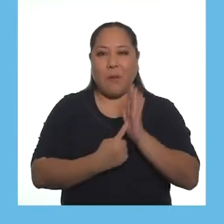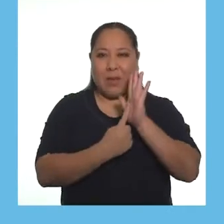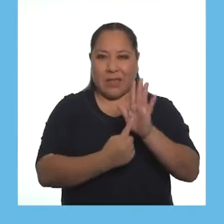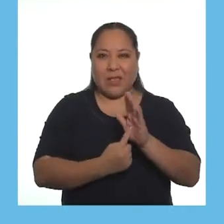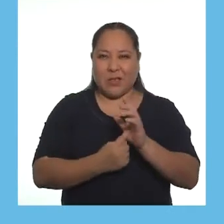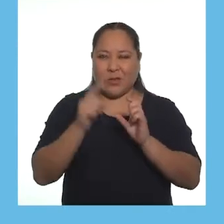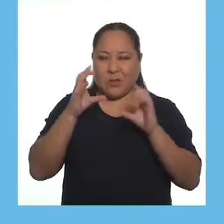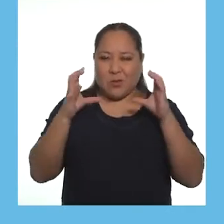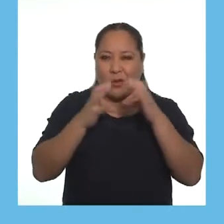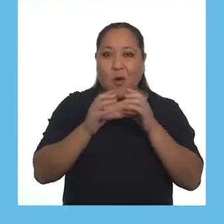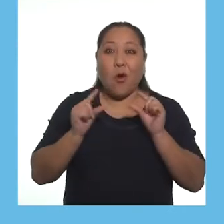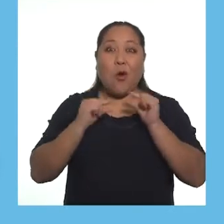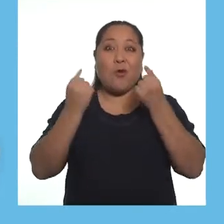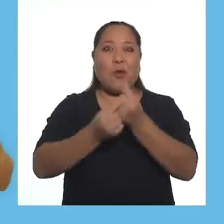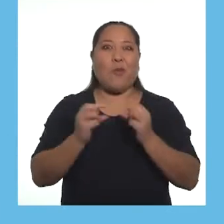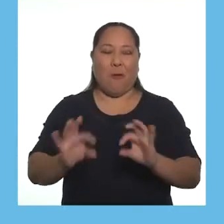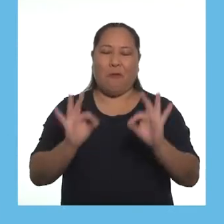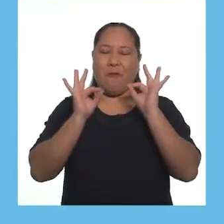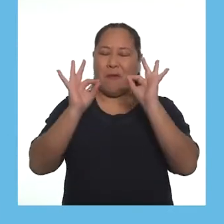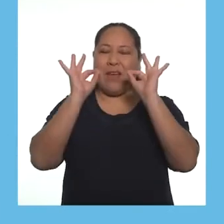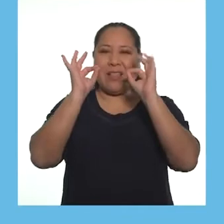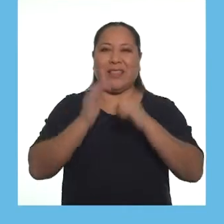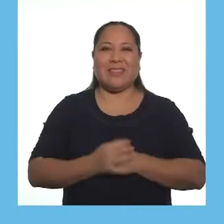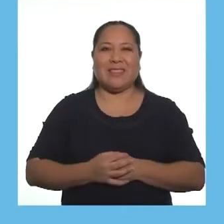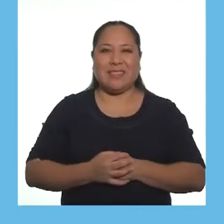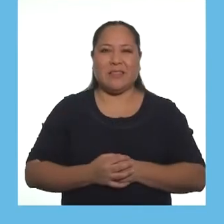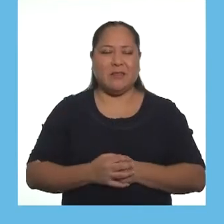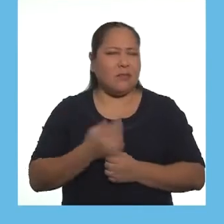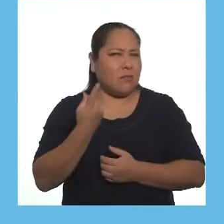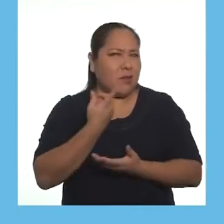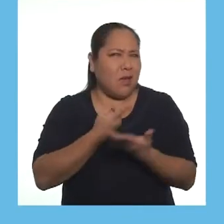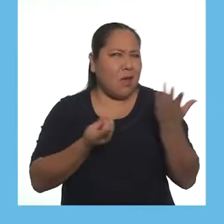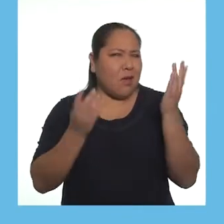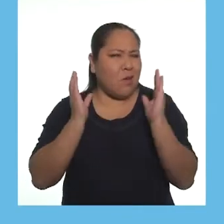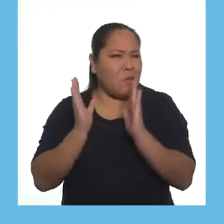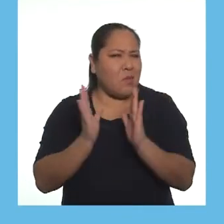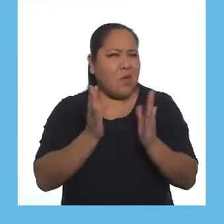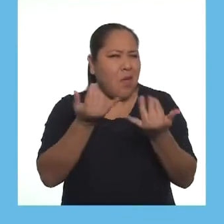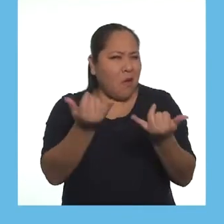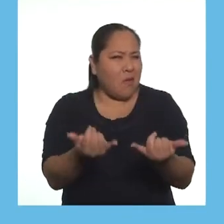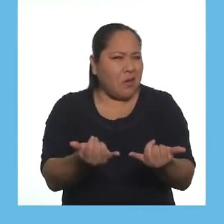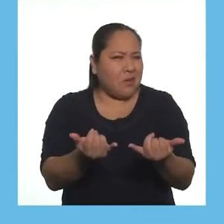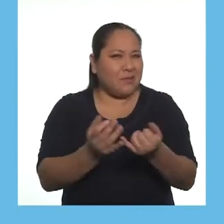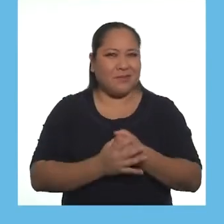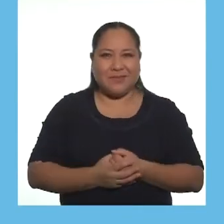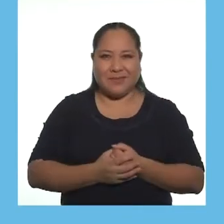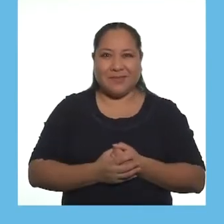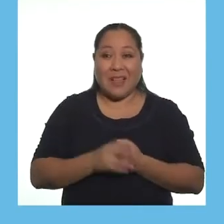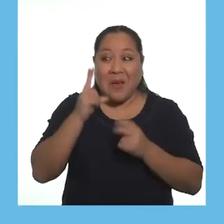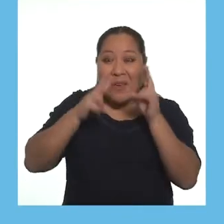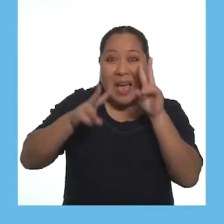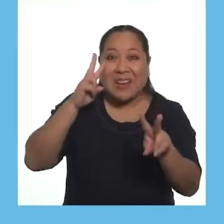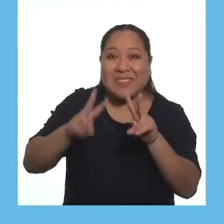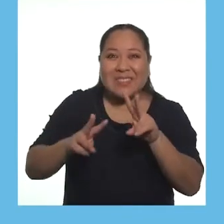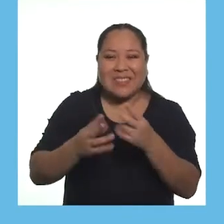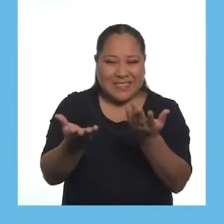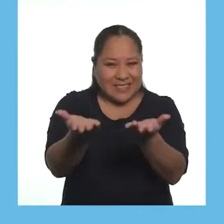nuevo capítulo de su serie favorita un grupo fantástico que nos habrán preparado esta vez